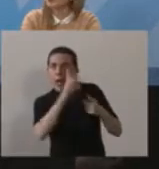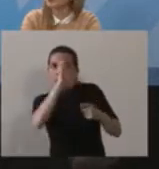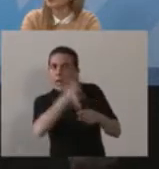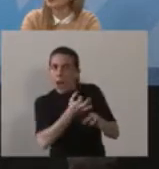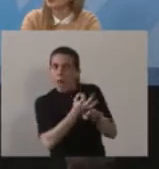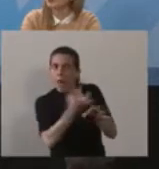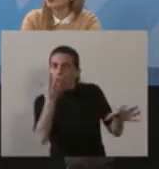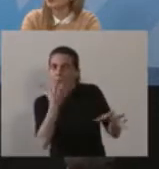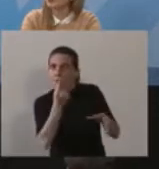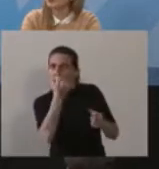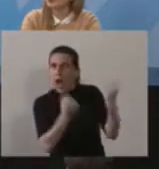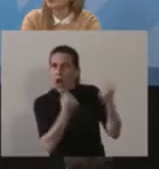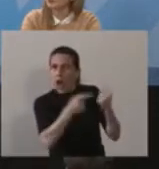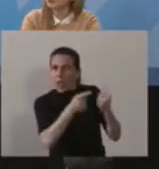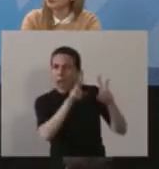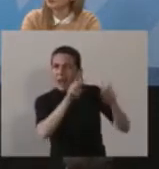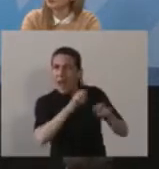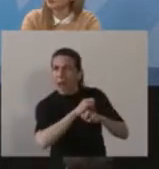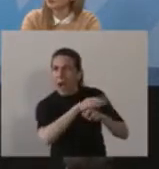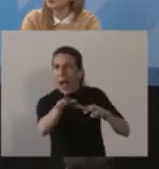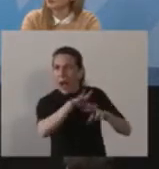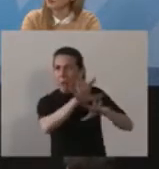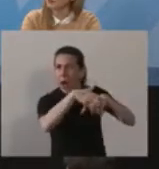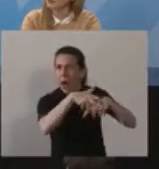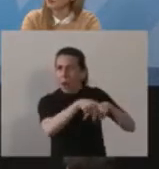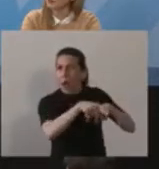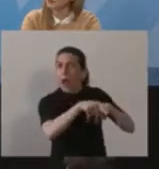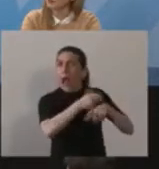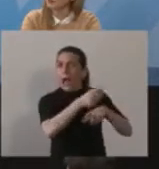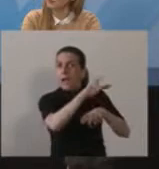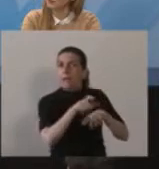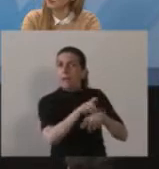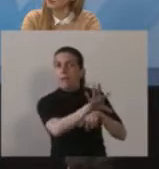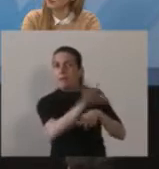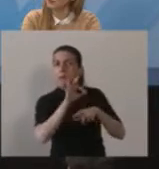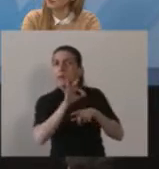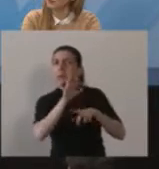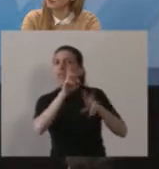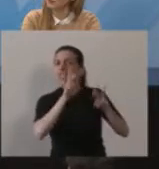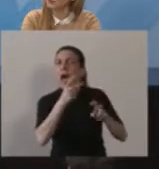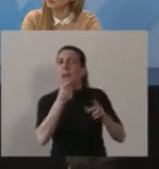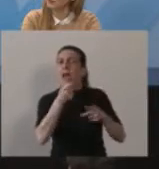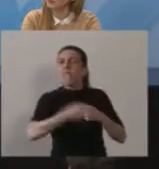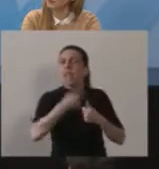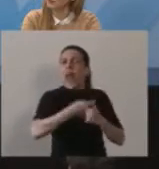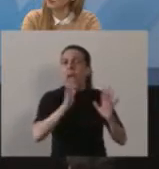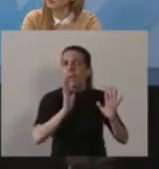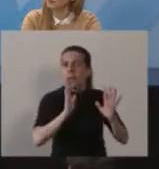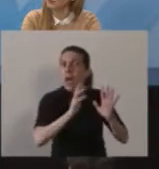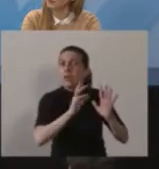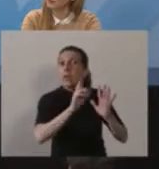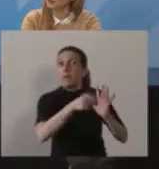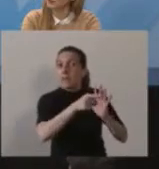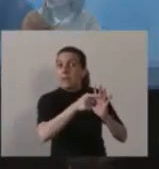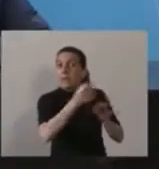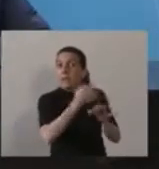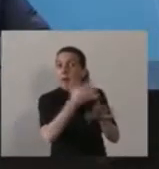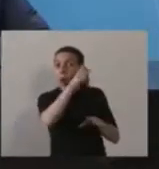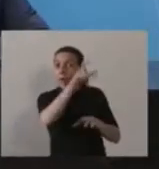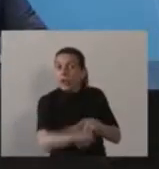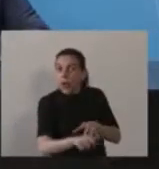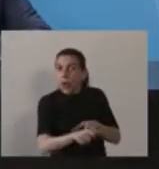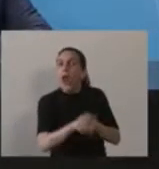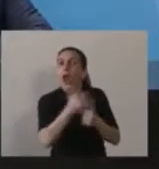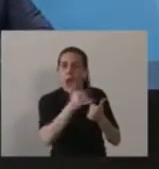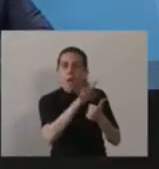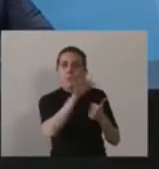Economía experto en el sector agropecuario, también con conocimientos de finanzas. Y en este marco, justamente, poder tener los elementos